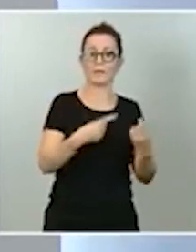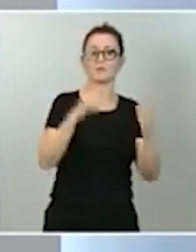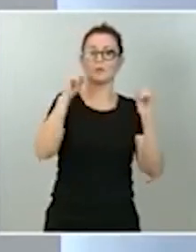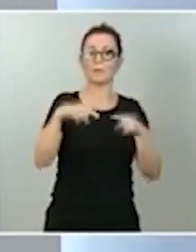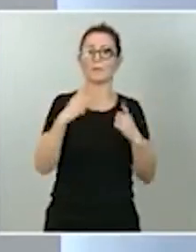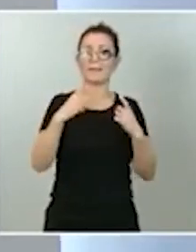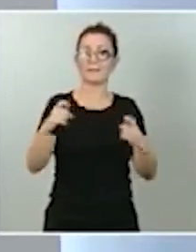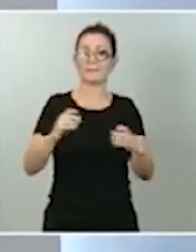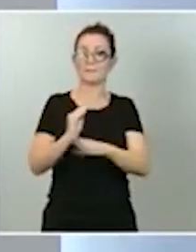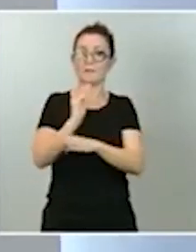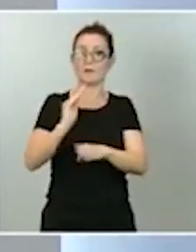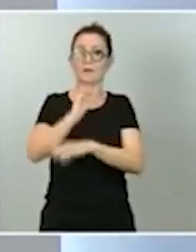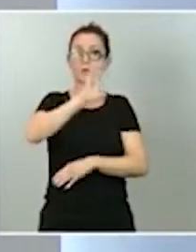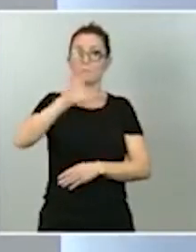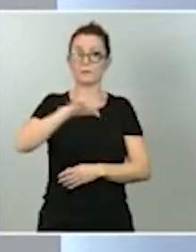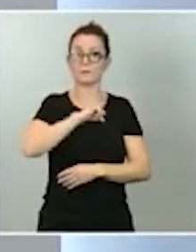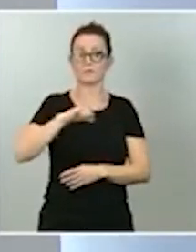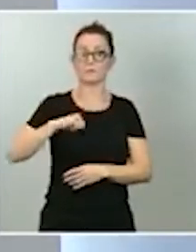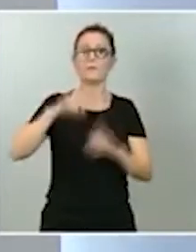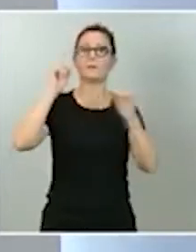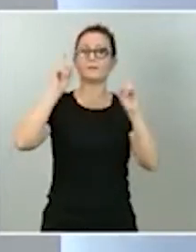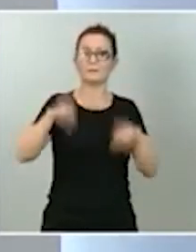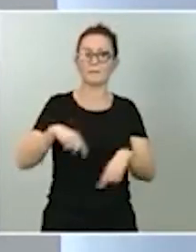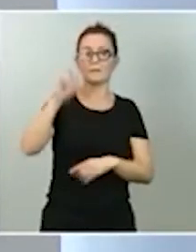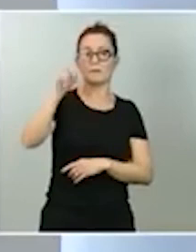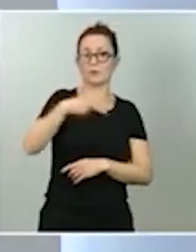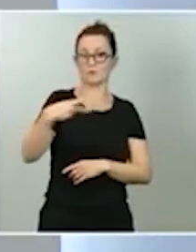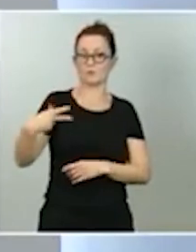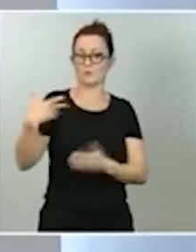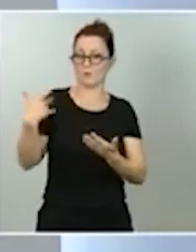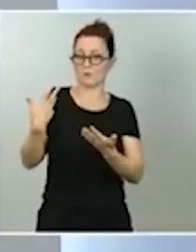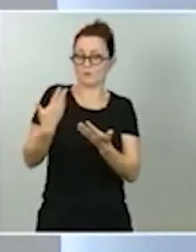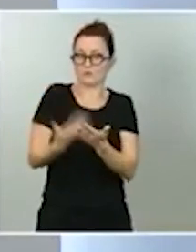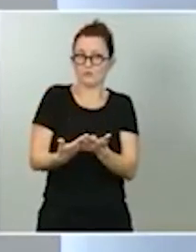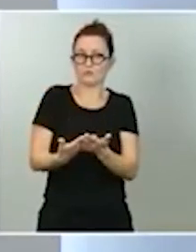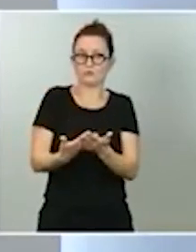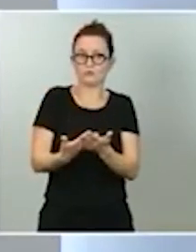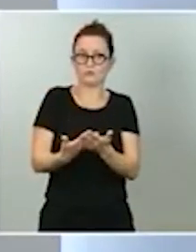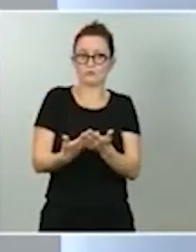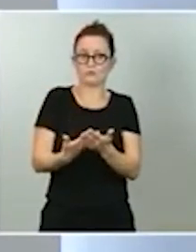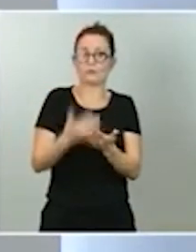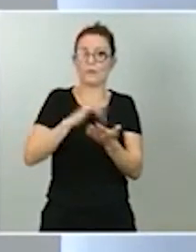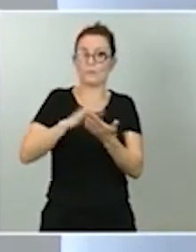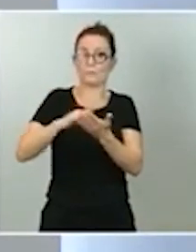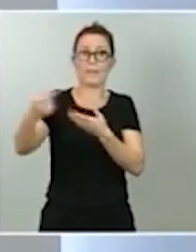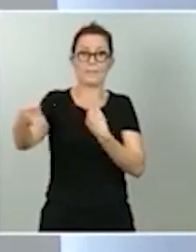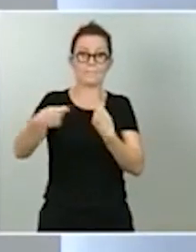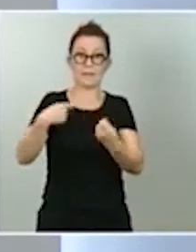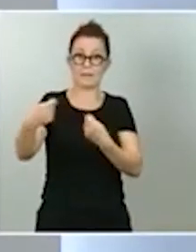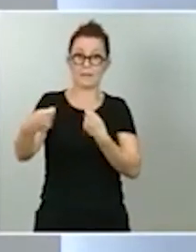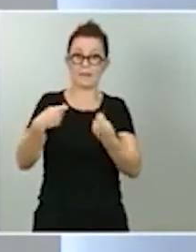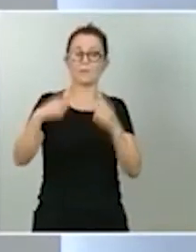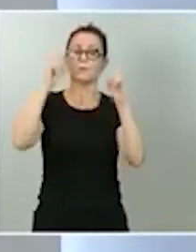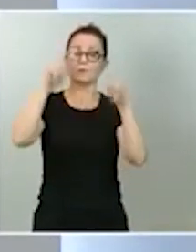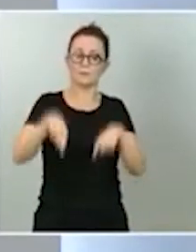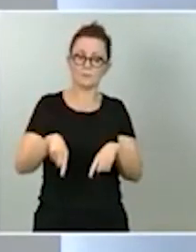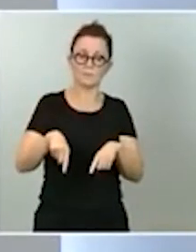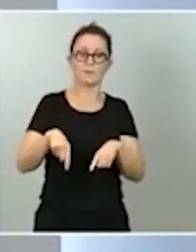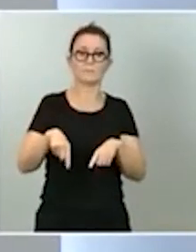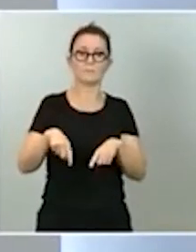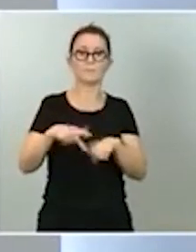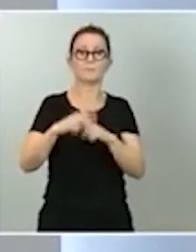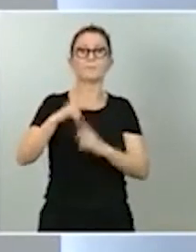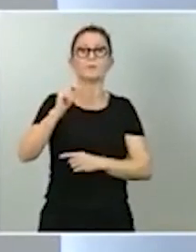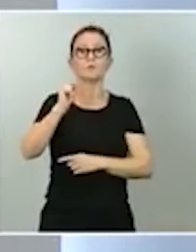las comunidades autónomas y de los resultados que hemos tenido desde el punto de vista de las emisiones en mercado, así como la activación del instrumento del SURE, que como les